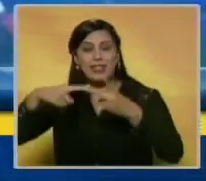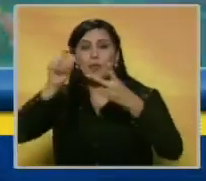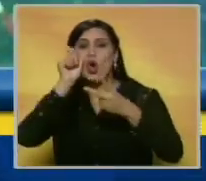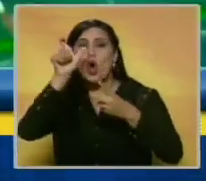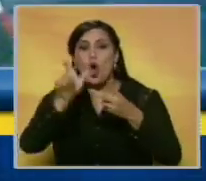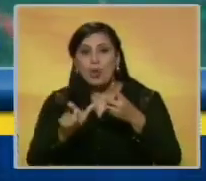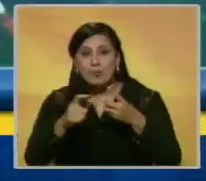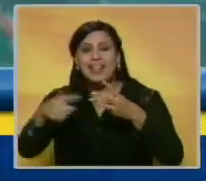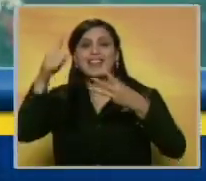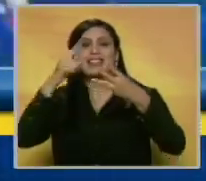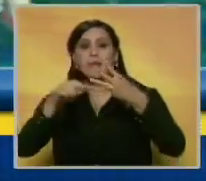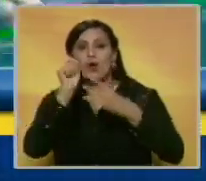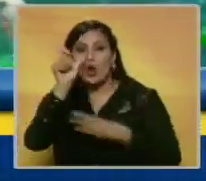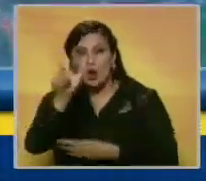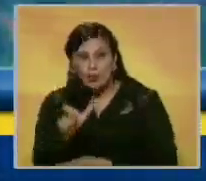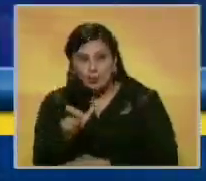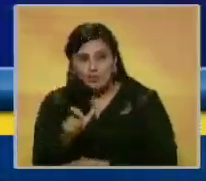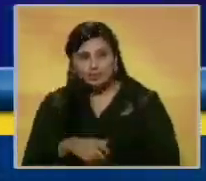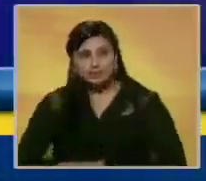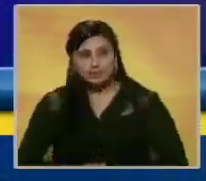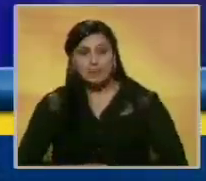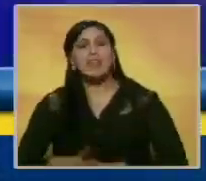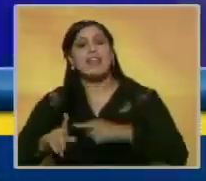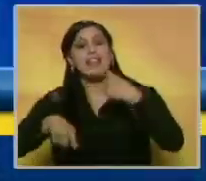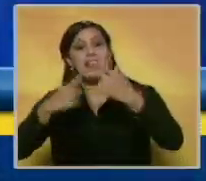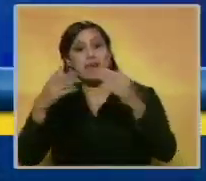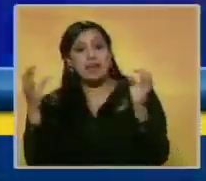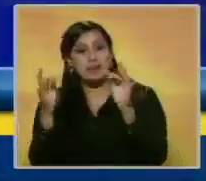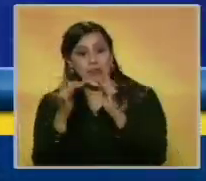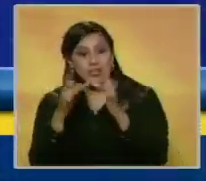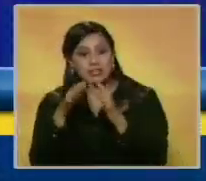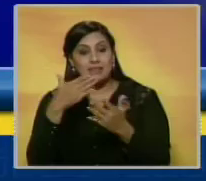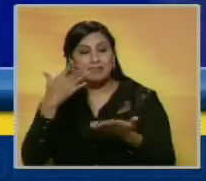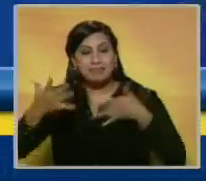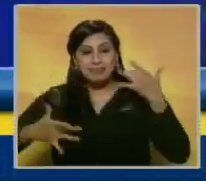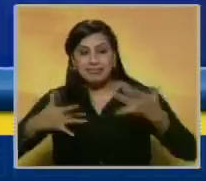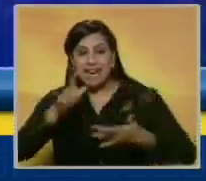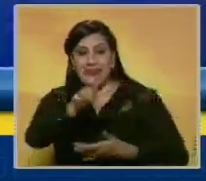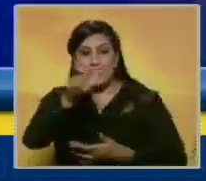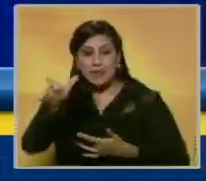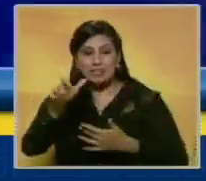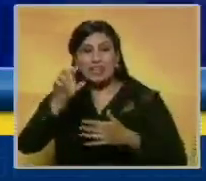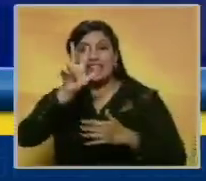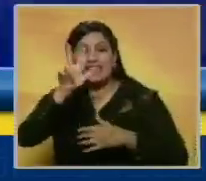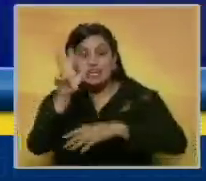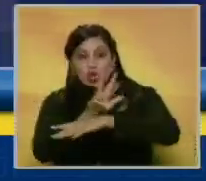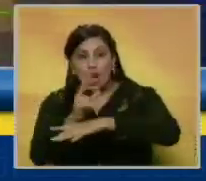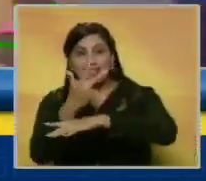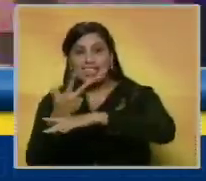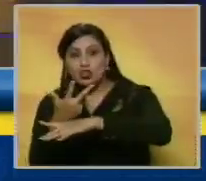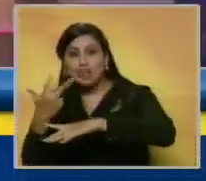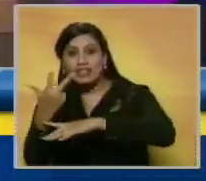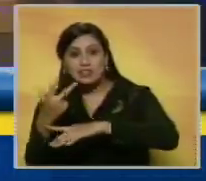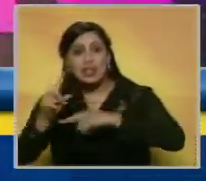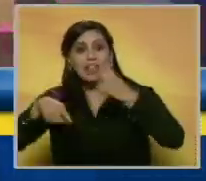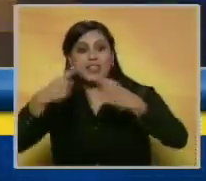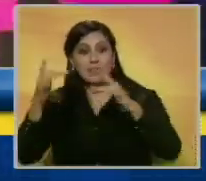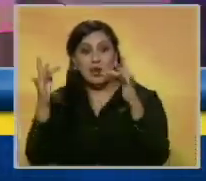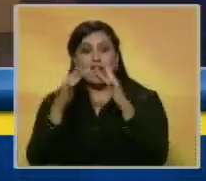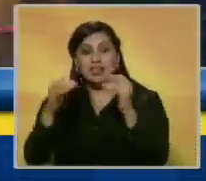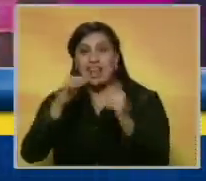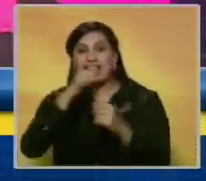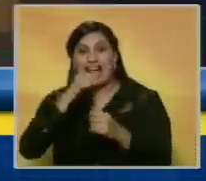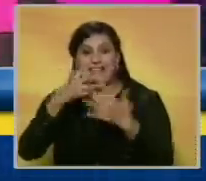Oscar Leal y DJ Marco Detroit, quienes fueron los encargados de animar al público durante tres horas, mientras llegaba el